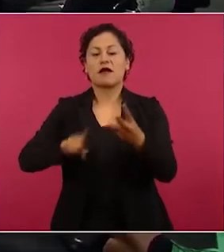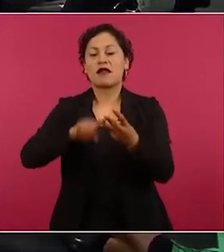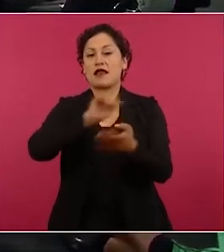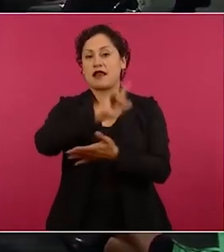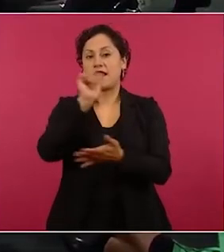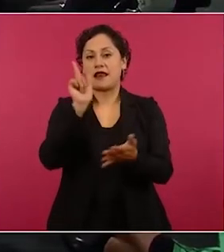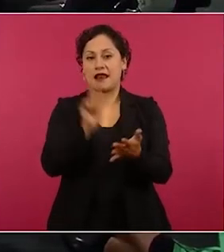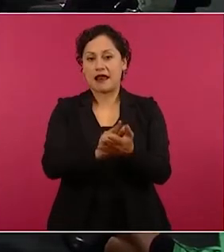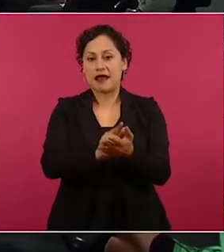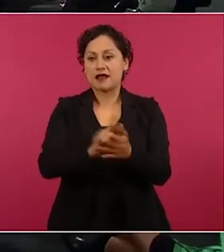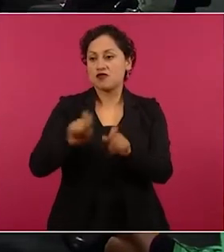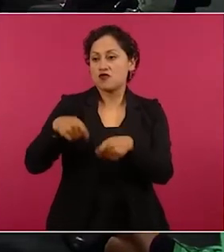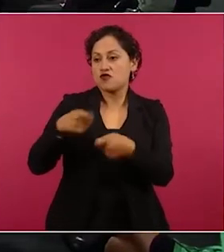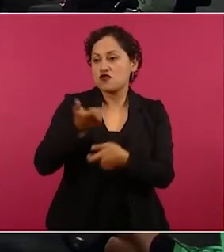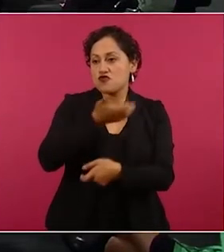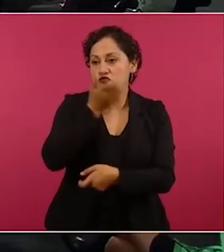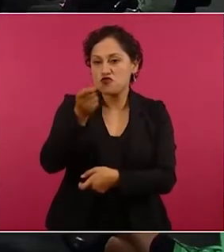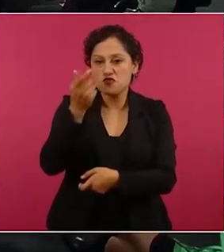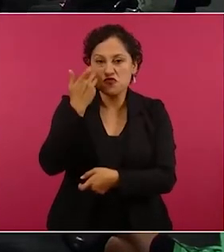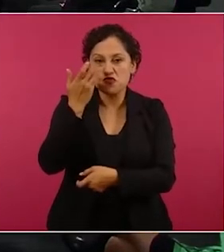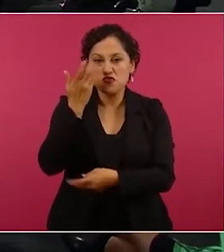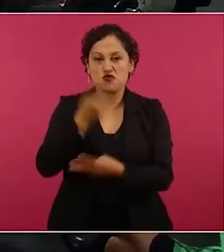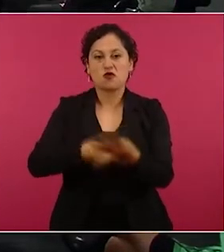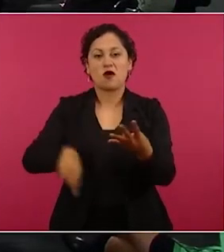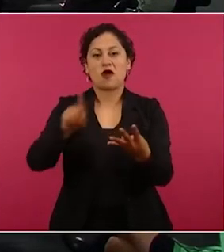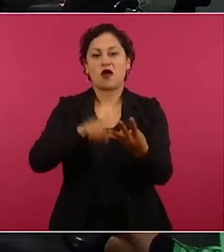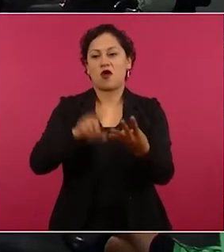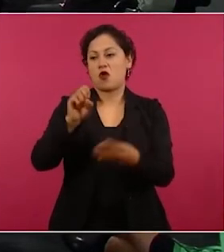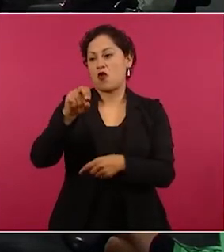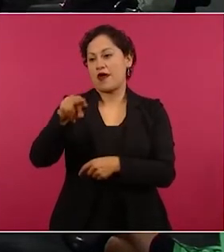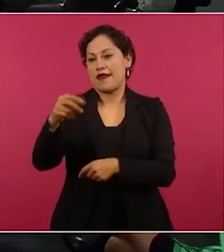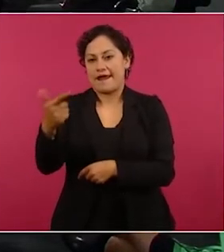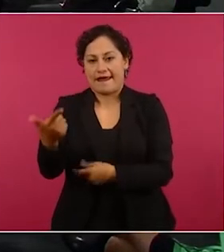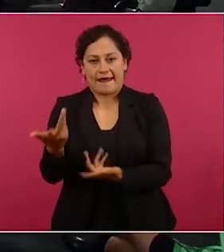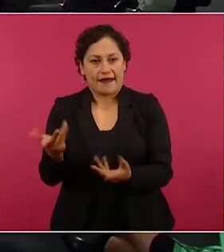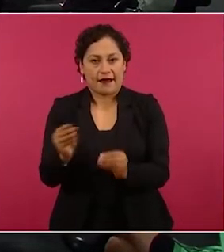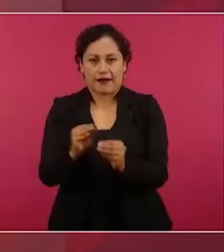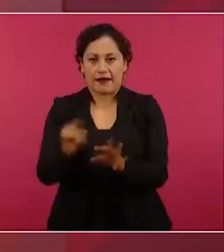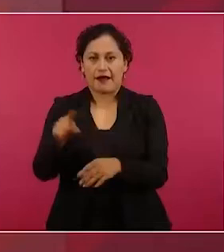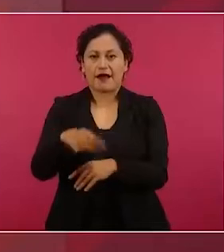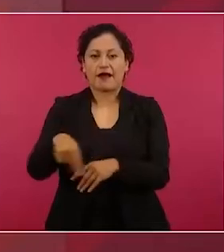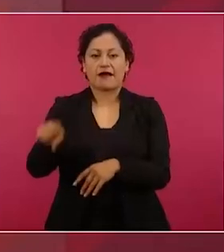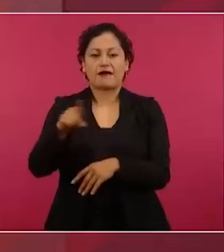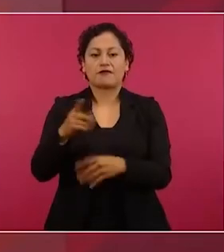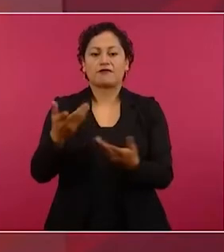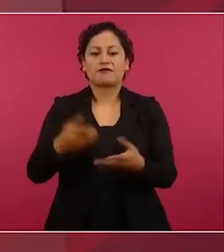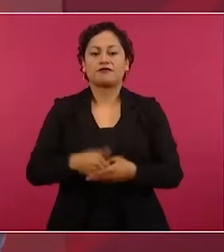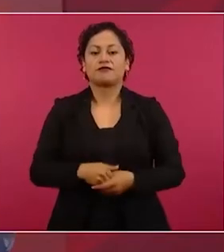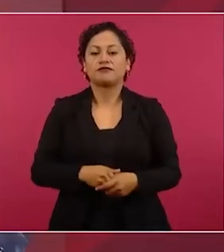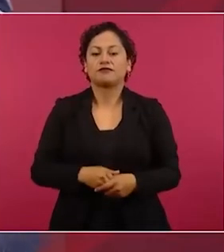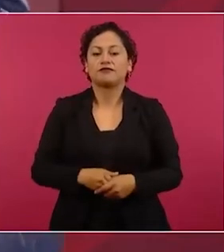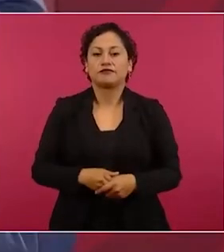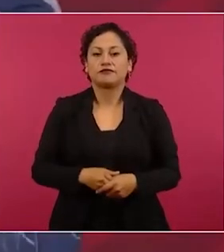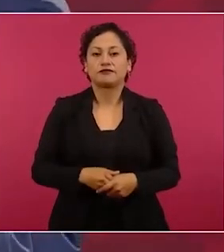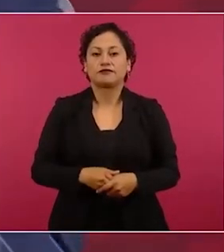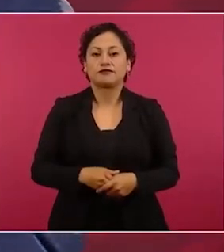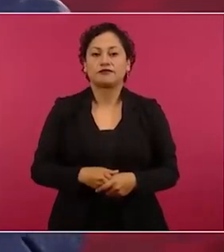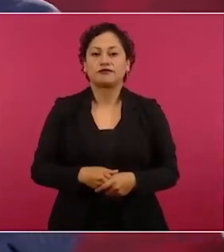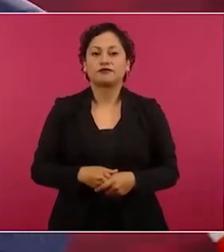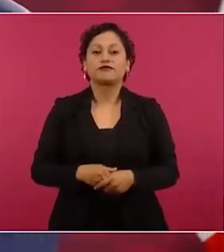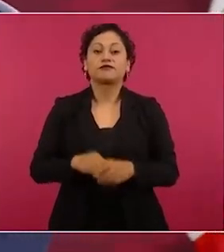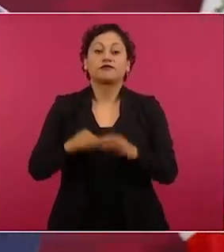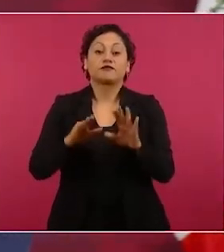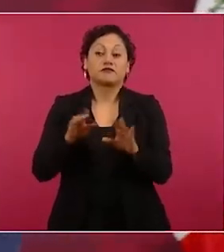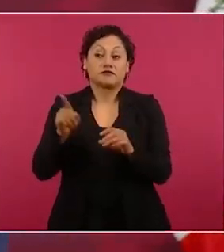todos, organizaciones no gubernamentales, supuestamente organizaciones de defensa de